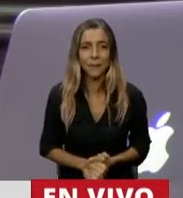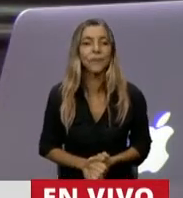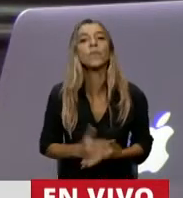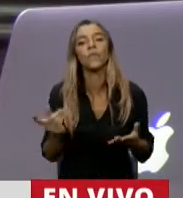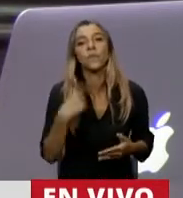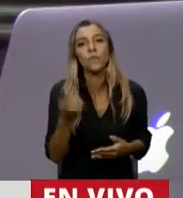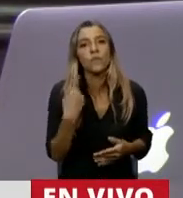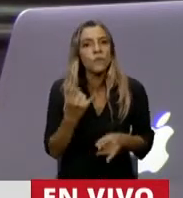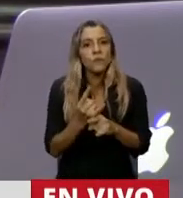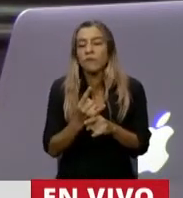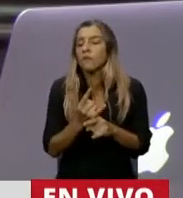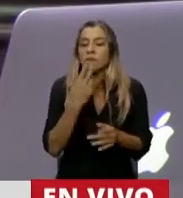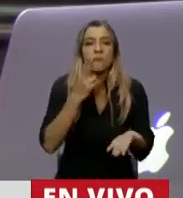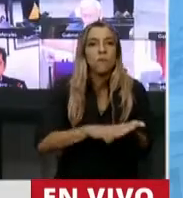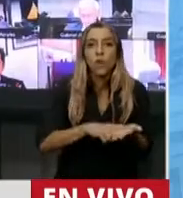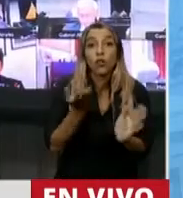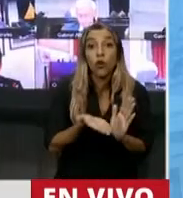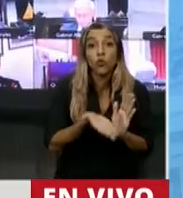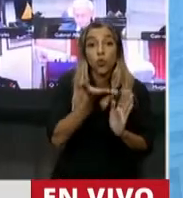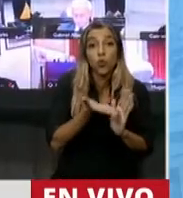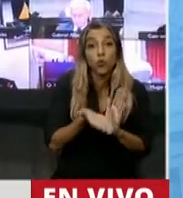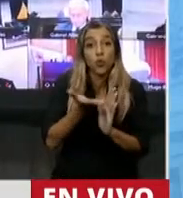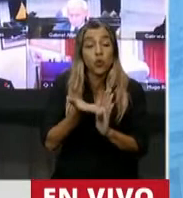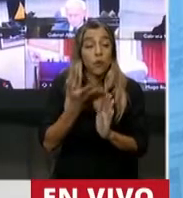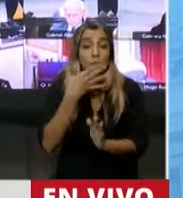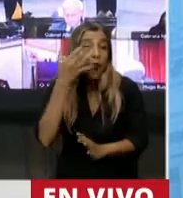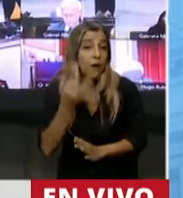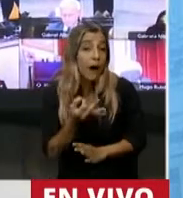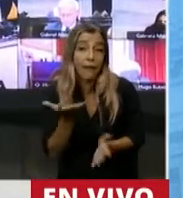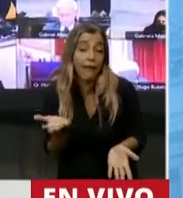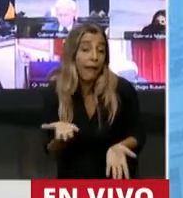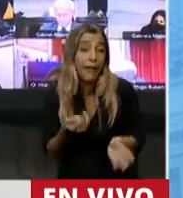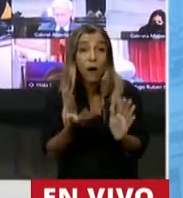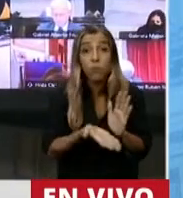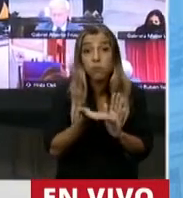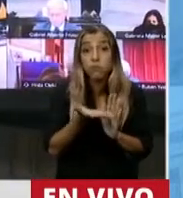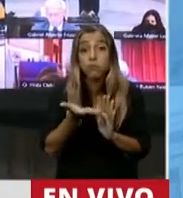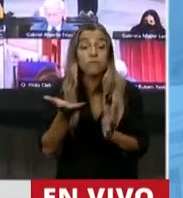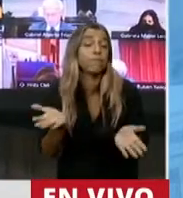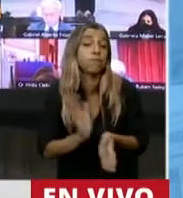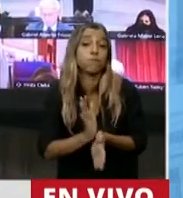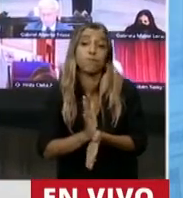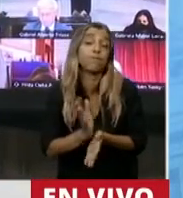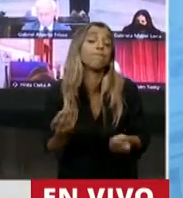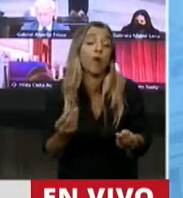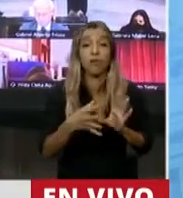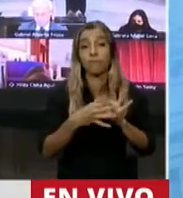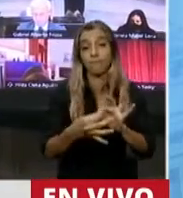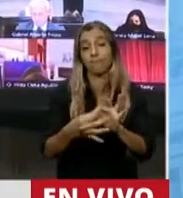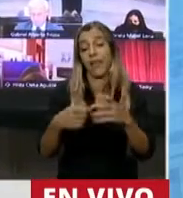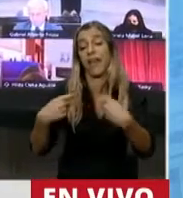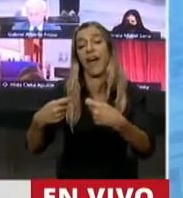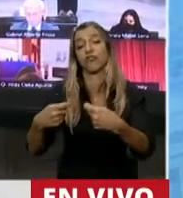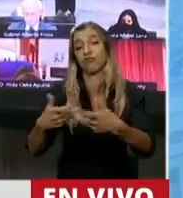Cada vez que uno sube un impuesto, en el fondo lo que está haciendo es financiar el gasto que en el margen es más